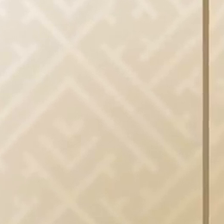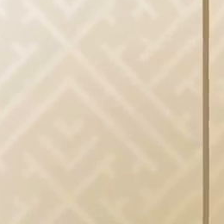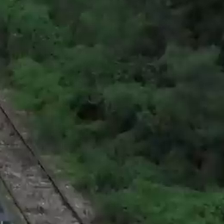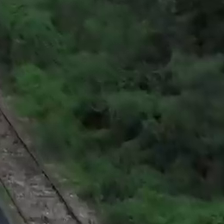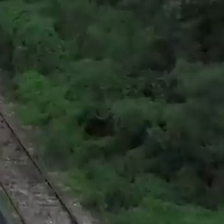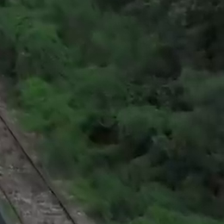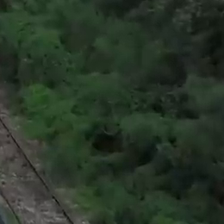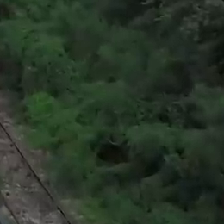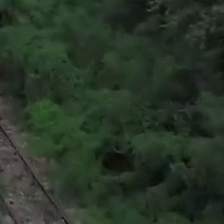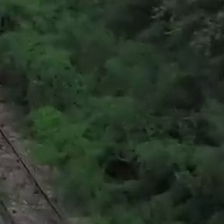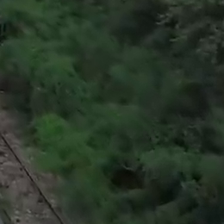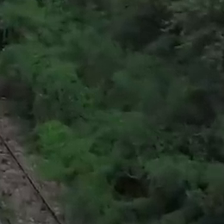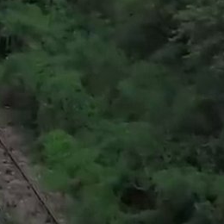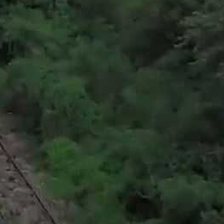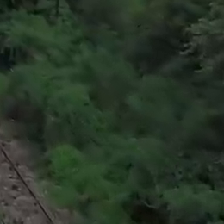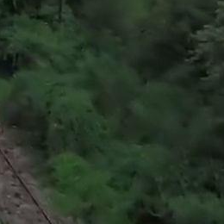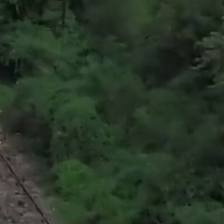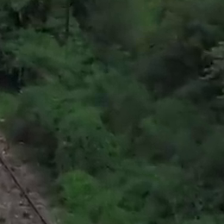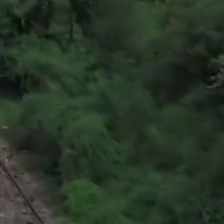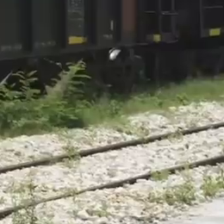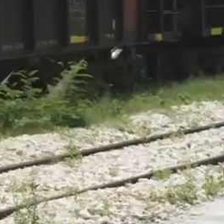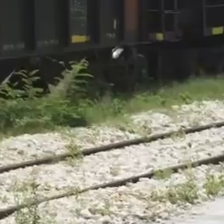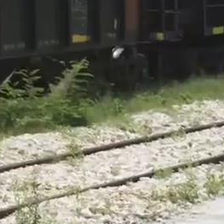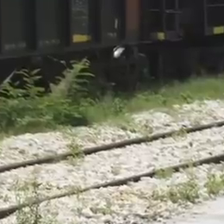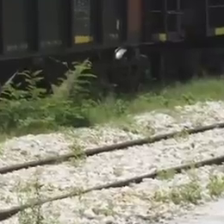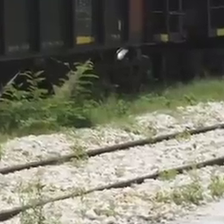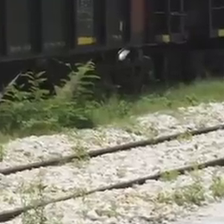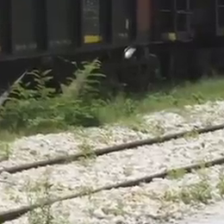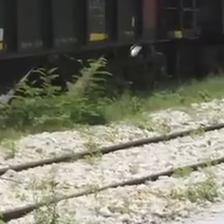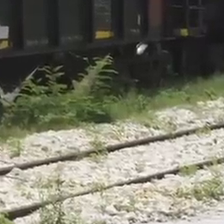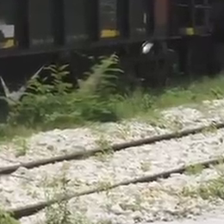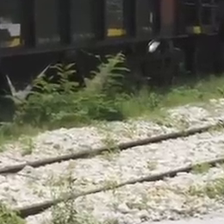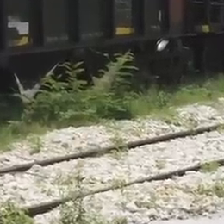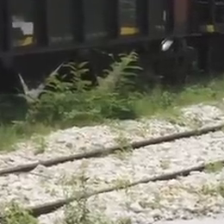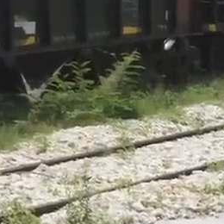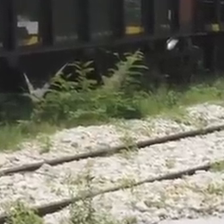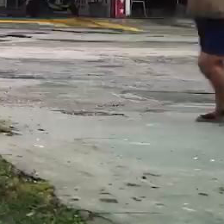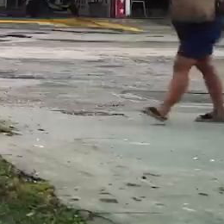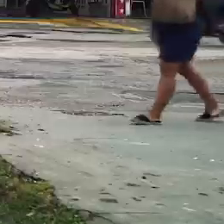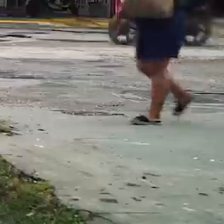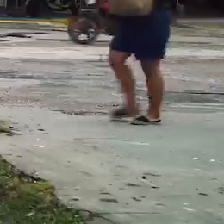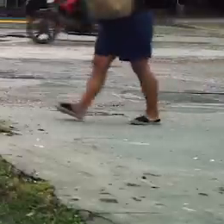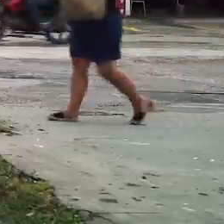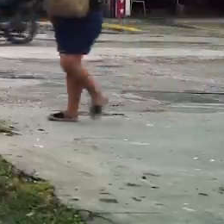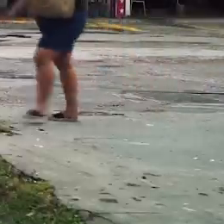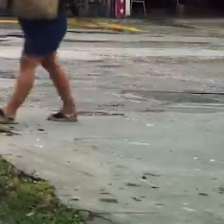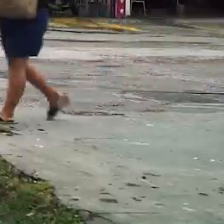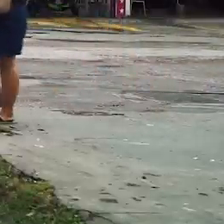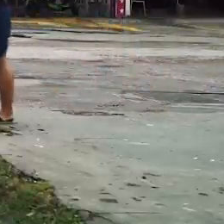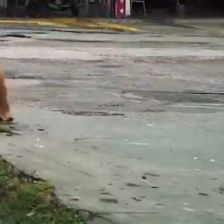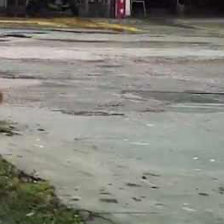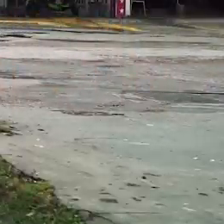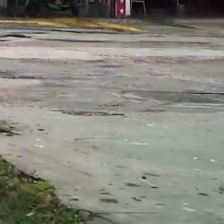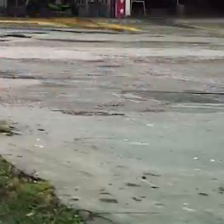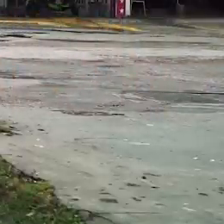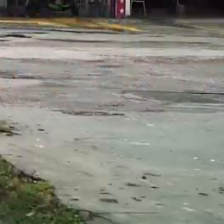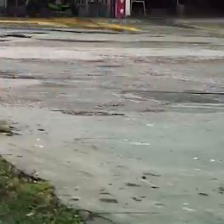En los albores del siglo XX, un tren llegó a romper el aislamiento de la comunidad de Adolfo Ruiz Cortines.